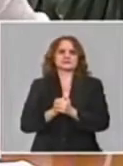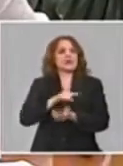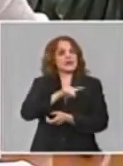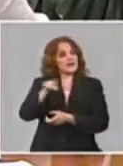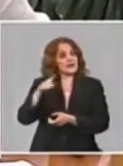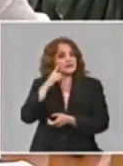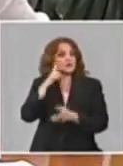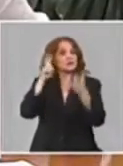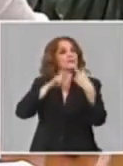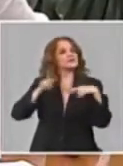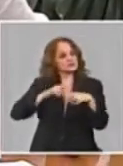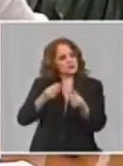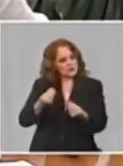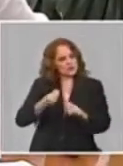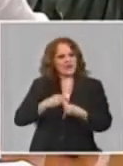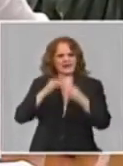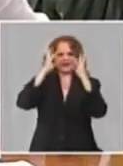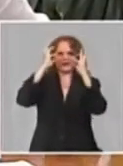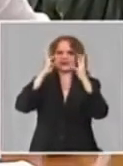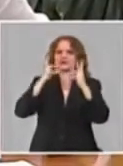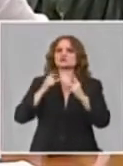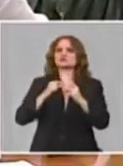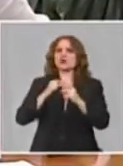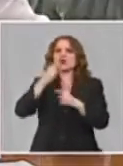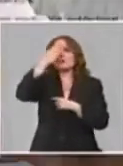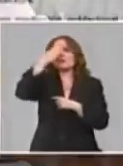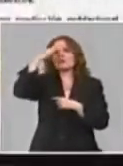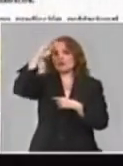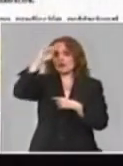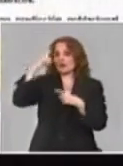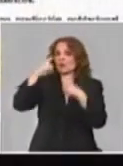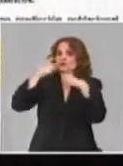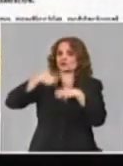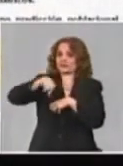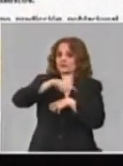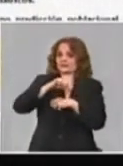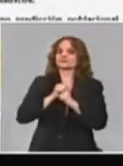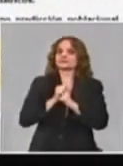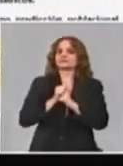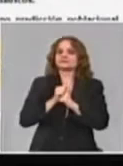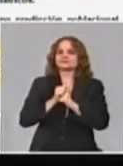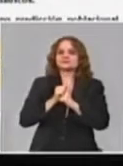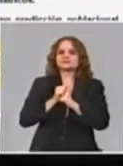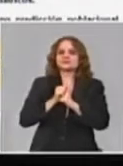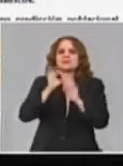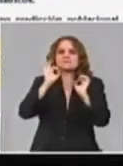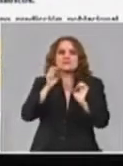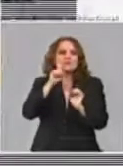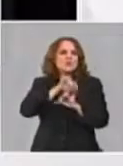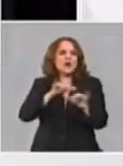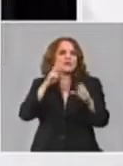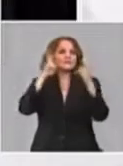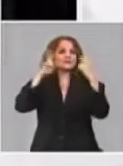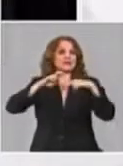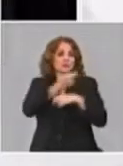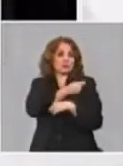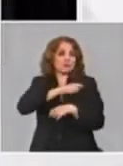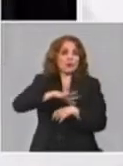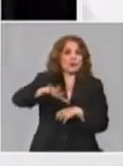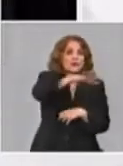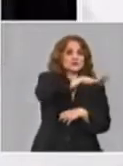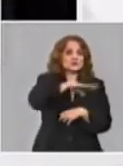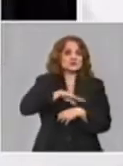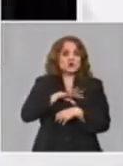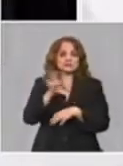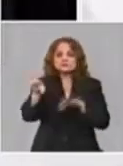sabemos que van a salir resultados para Cuba importantísimo ese estudio poblacional tiene seleccionados